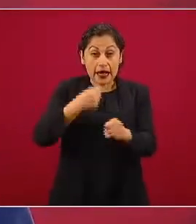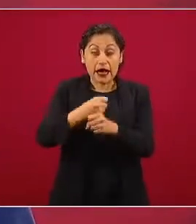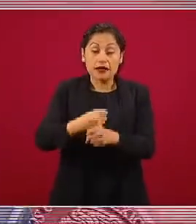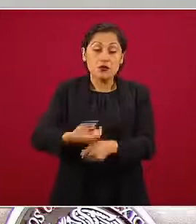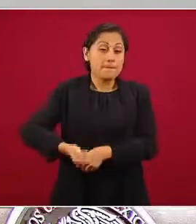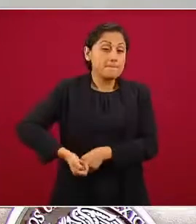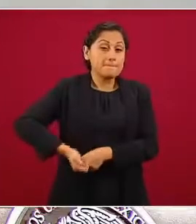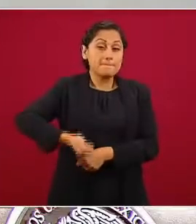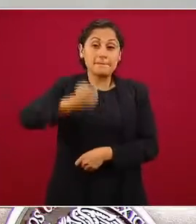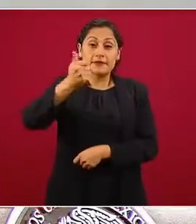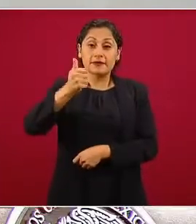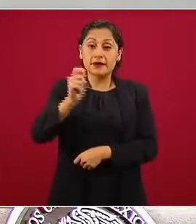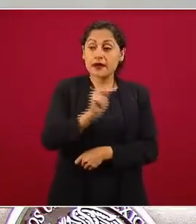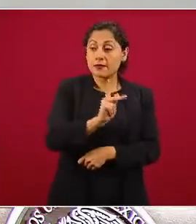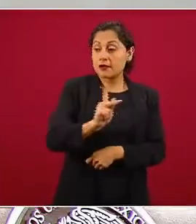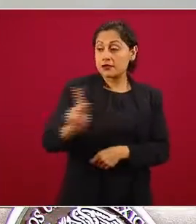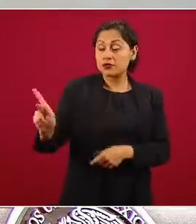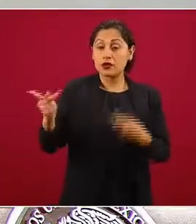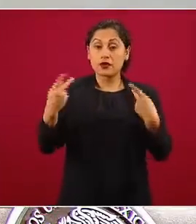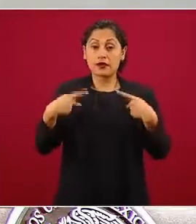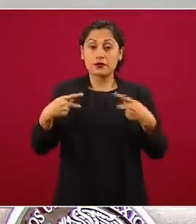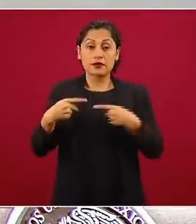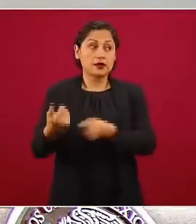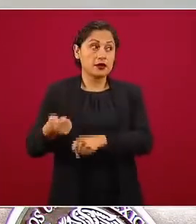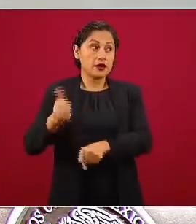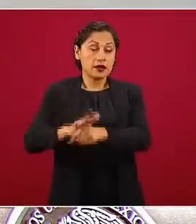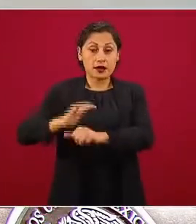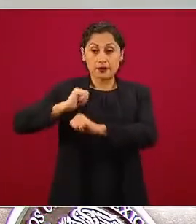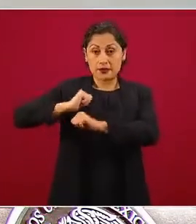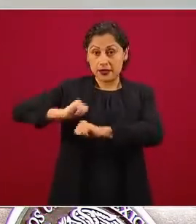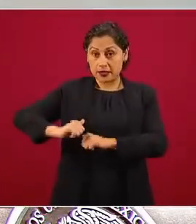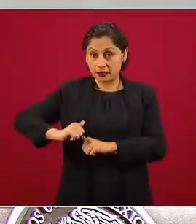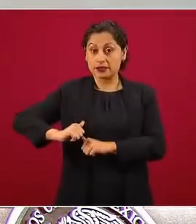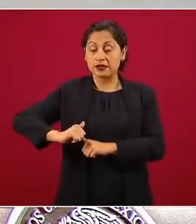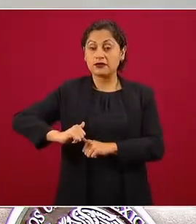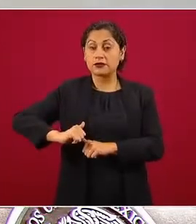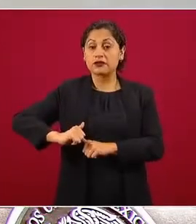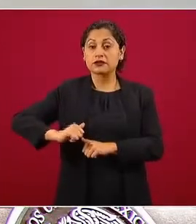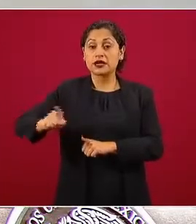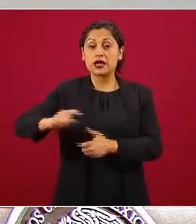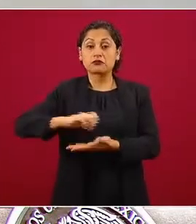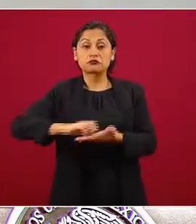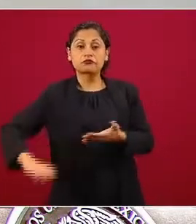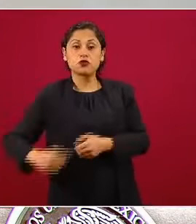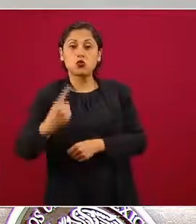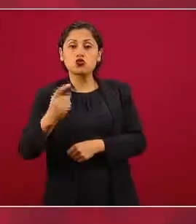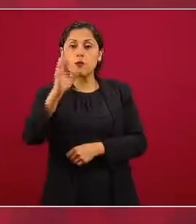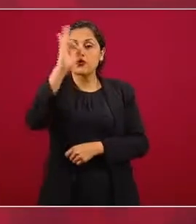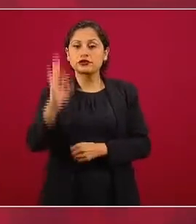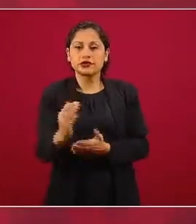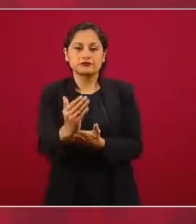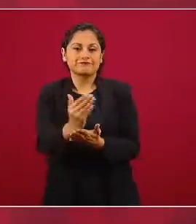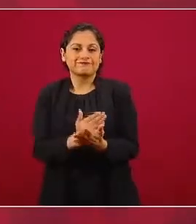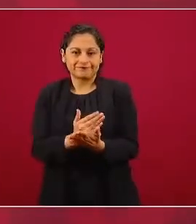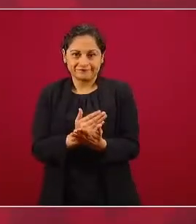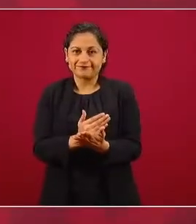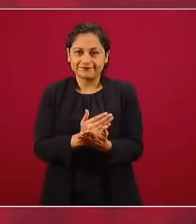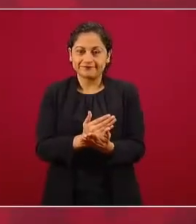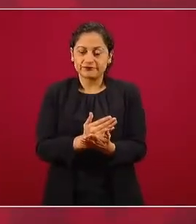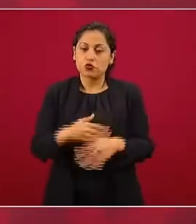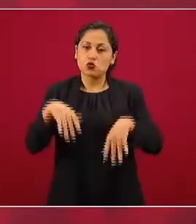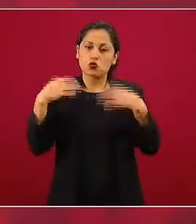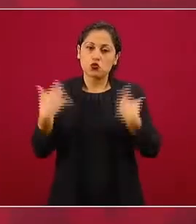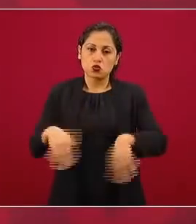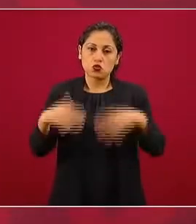administradores van a cobrar por debajo del 1 por ciento. Y tenemos una iniciativa